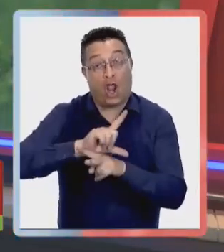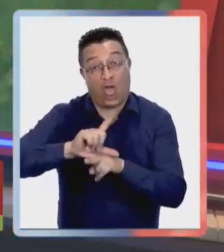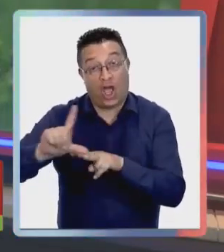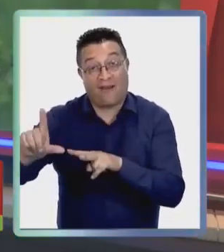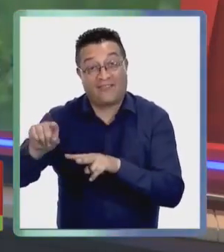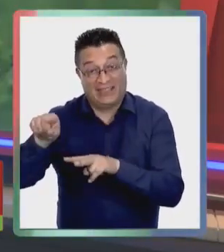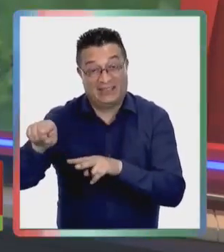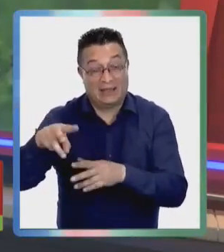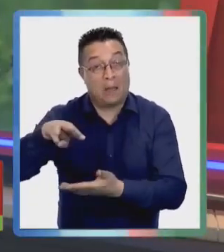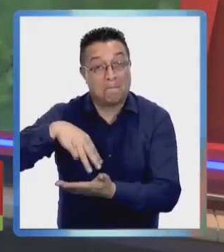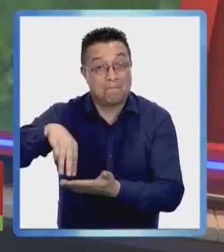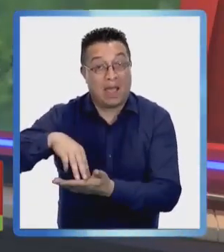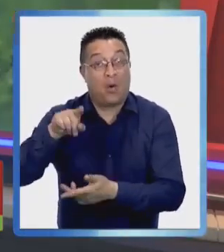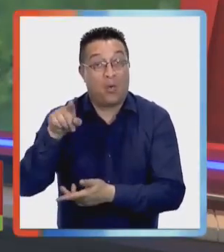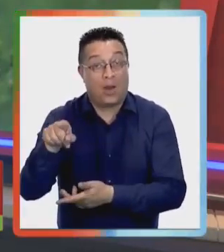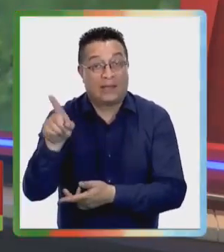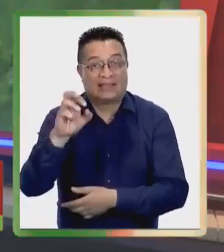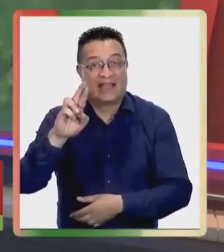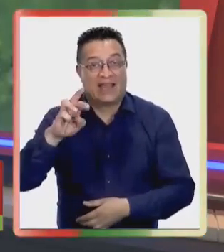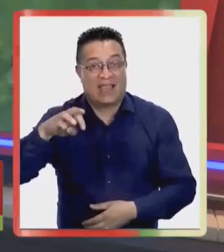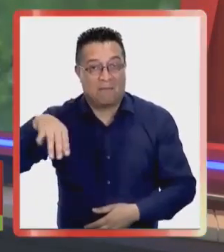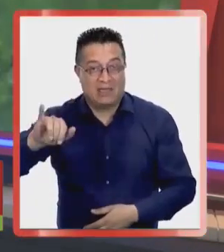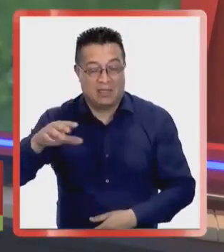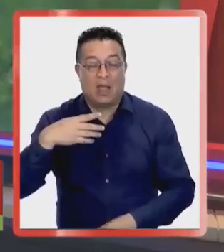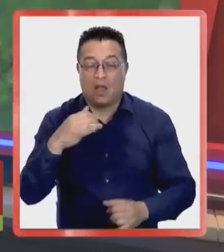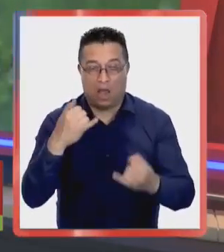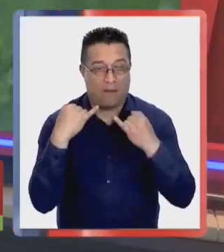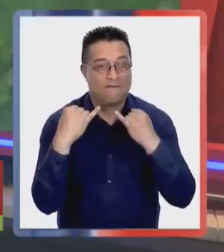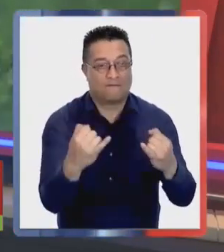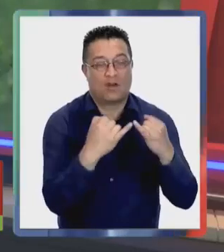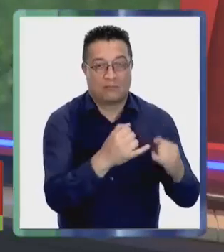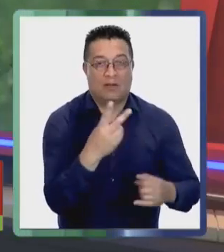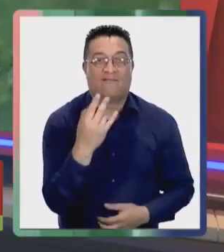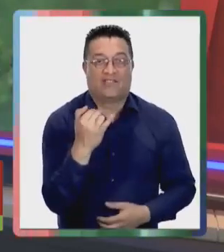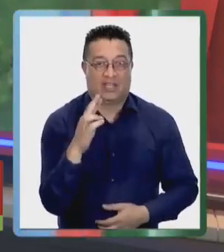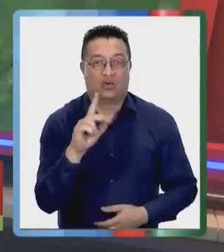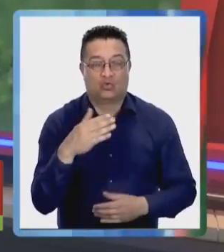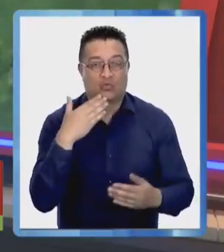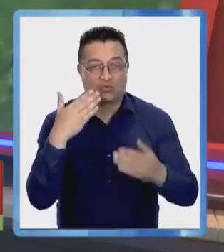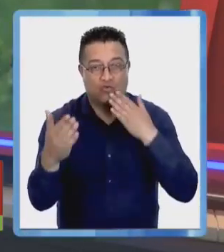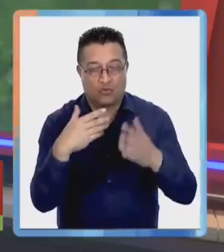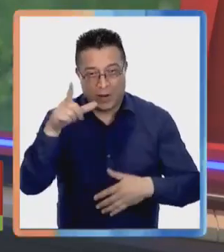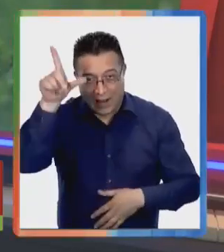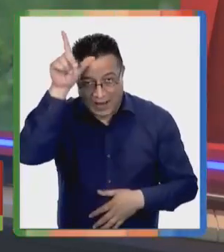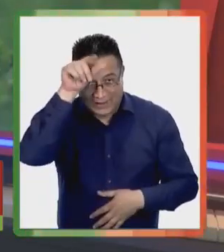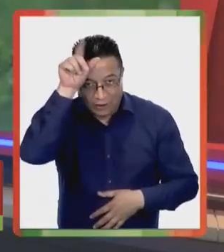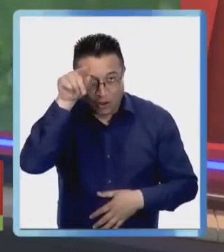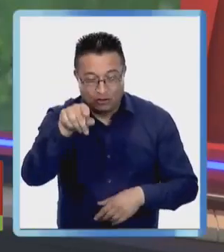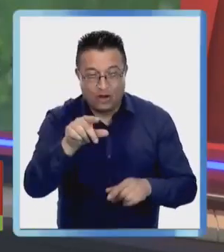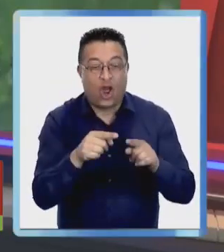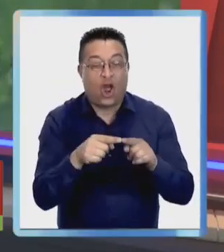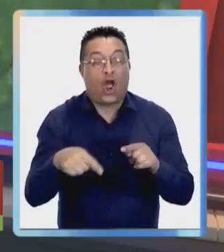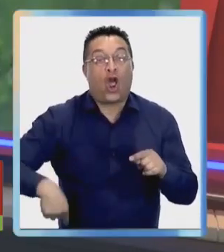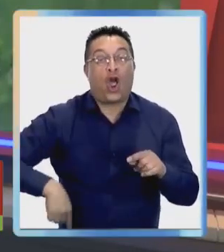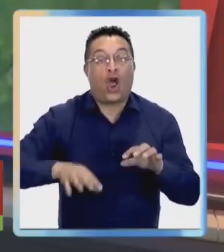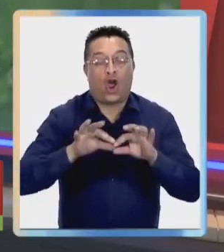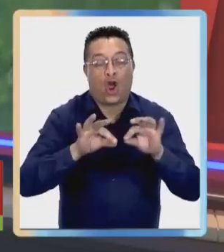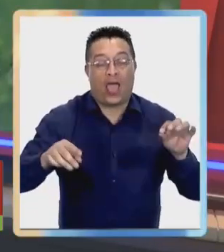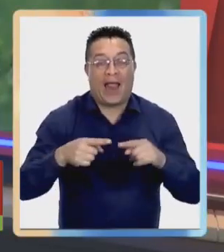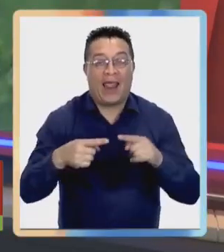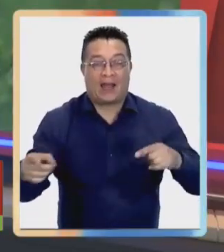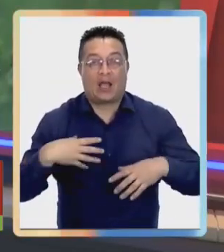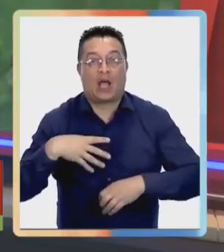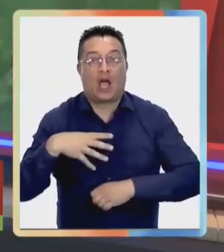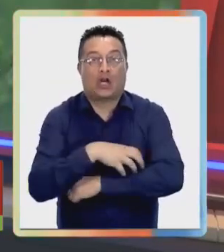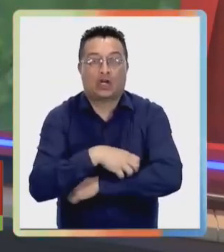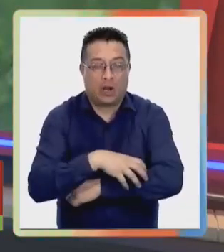la Ceremia de Salud del Maule, está informando respecto a este virus transmitido por el ratón de cola larga. Los síntomas más comunes